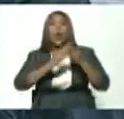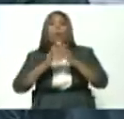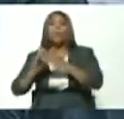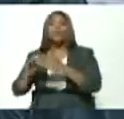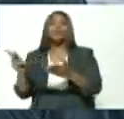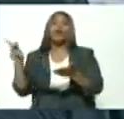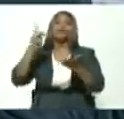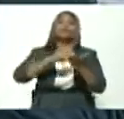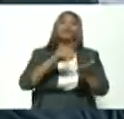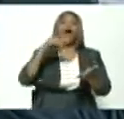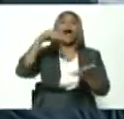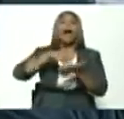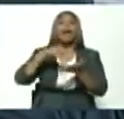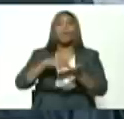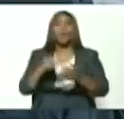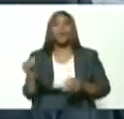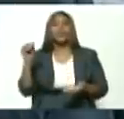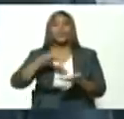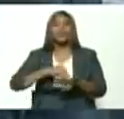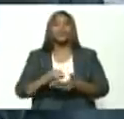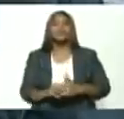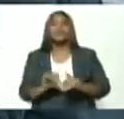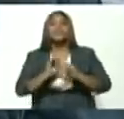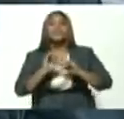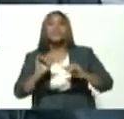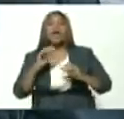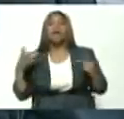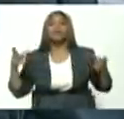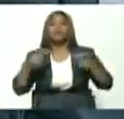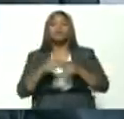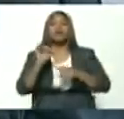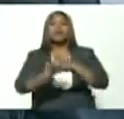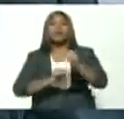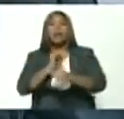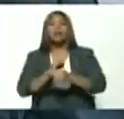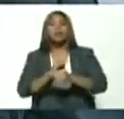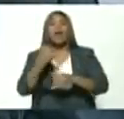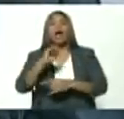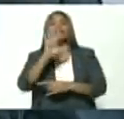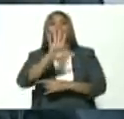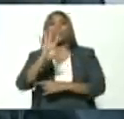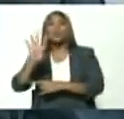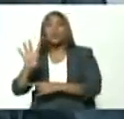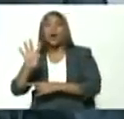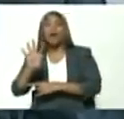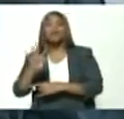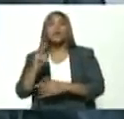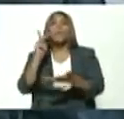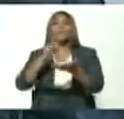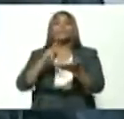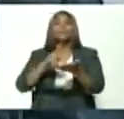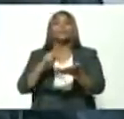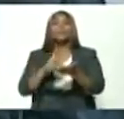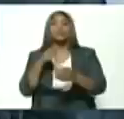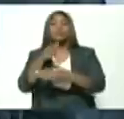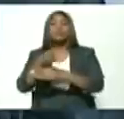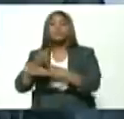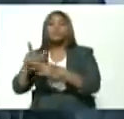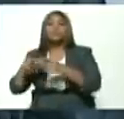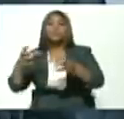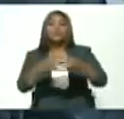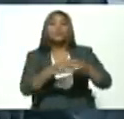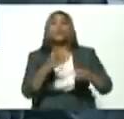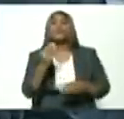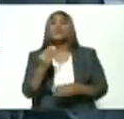Carabobo. Y finalmente, presidente, en el encuentro internacional llevamos 54 eventos, todos con muchas ganas de venir a Venezuela